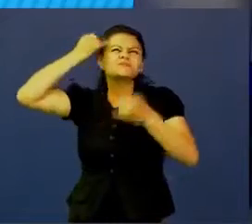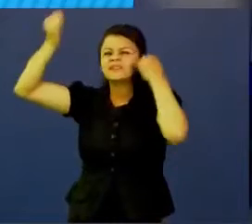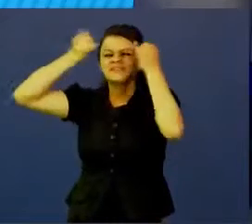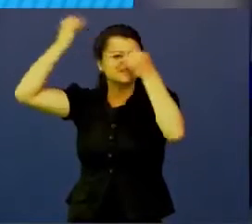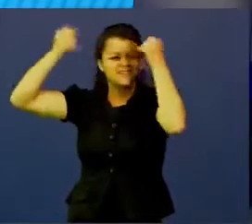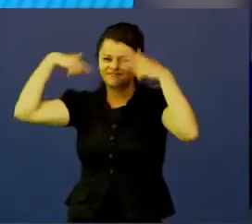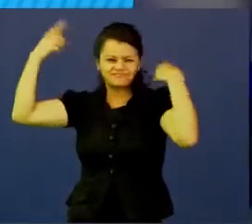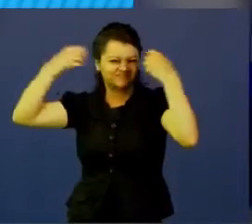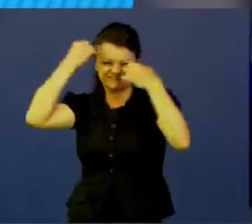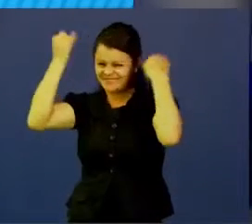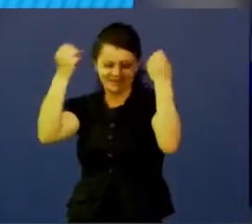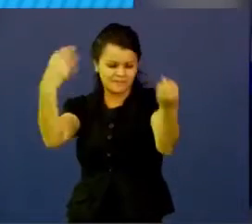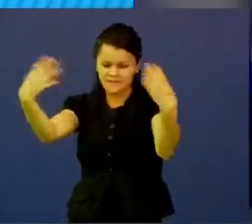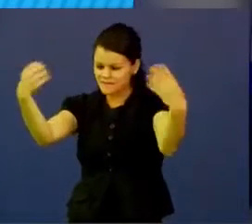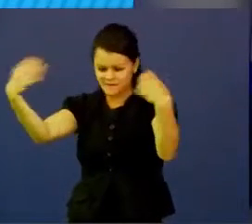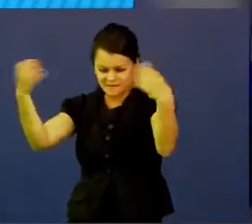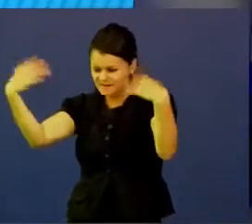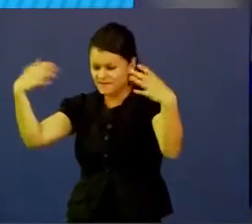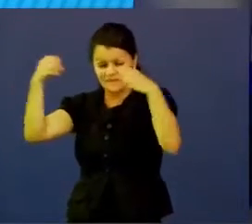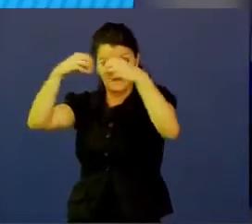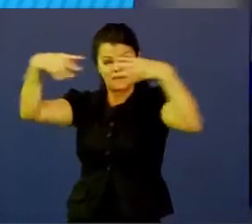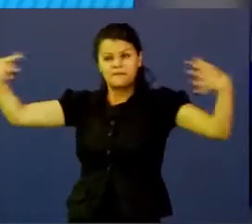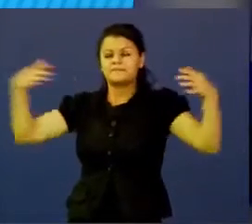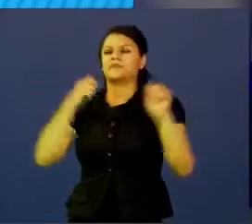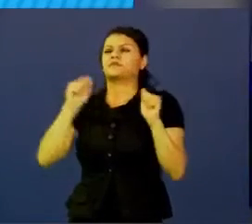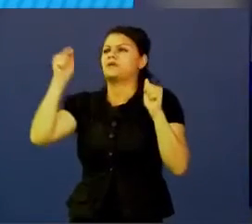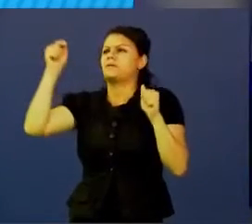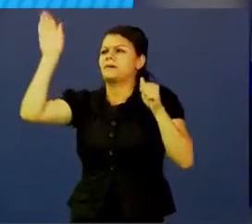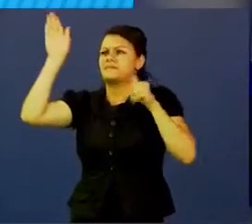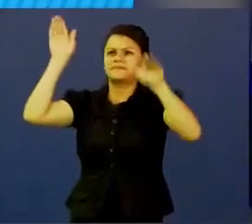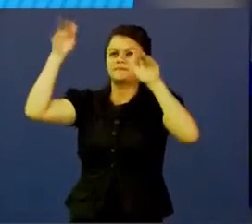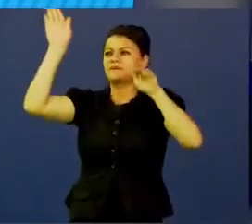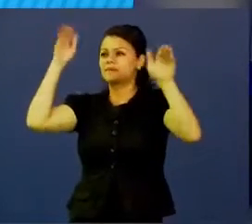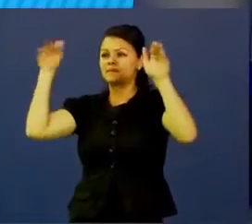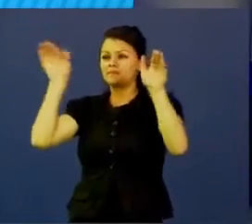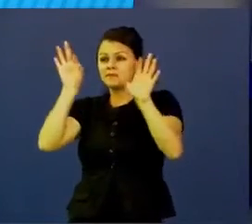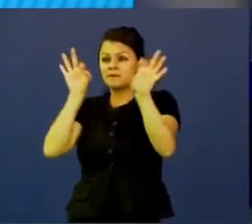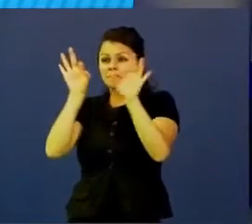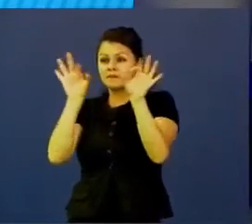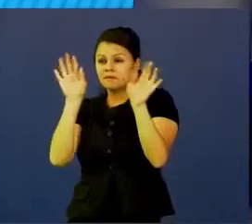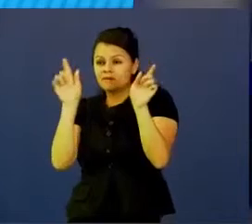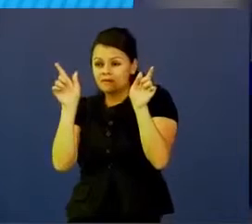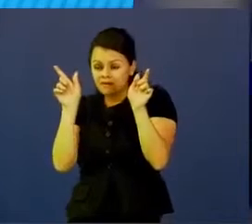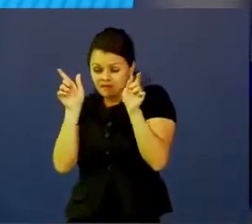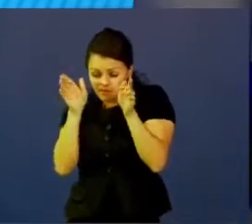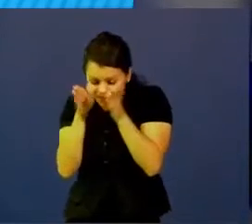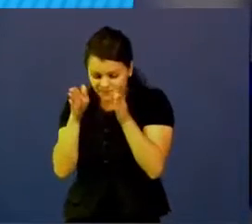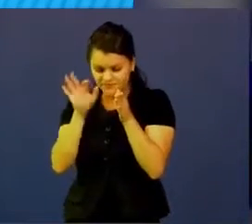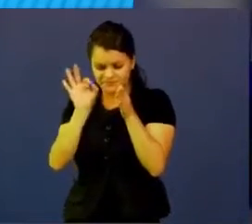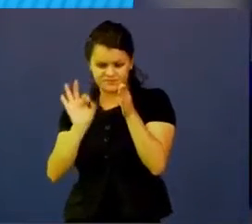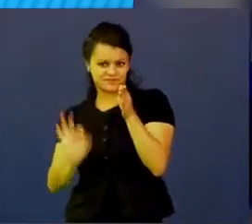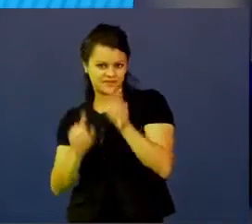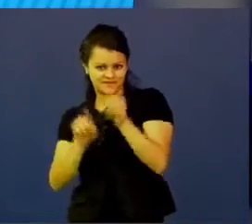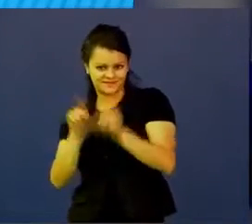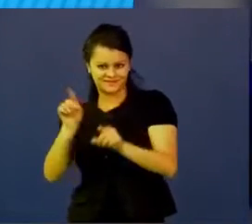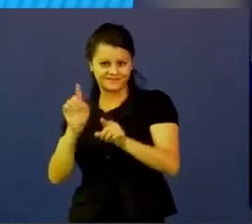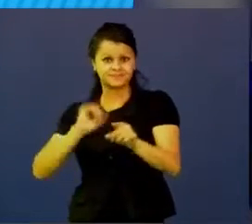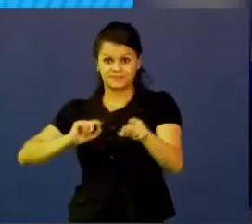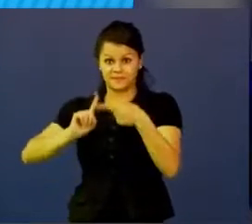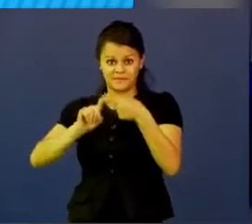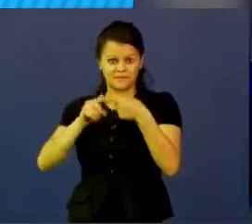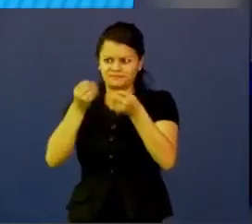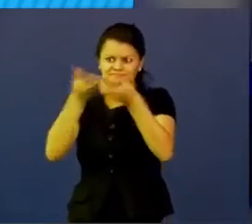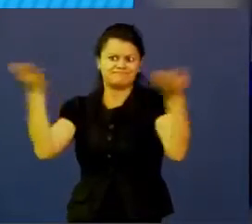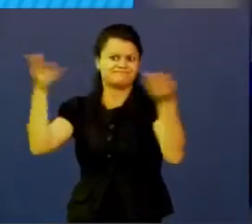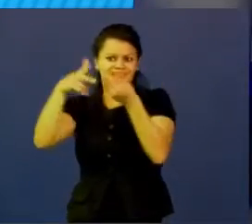filtramos esas ideas para llegar a unas pocas ideas, entonces en el primero, en el primer paso de pensamiento divergente, acá hay una gran cantidad de herramientas,